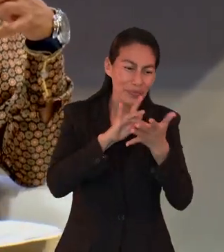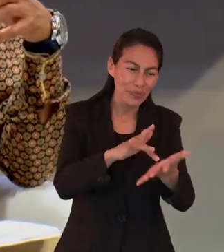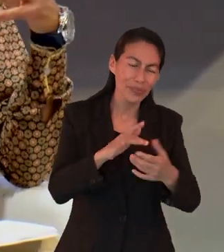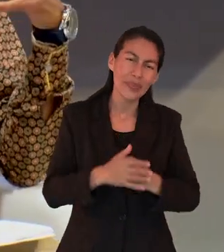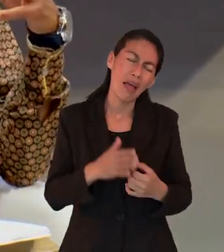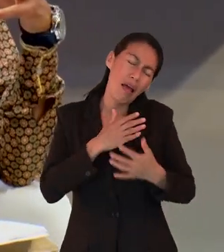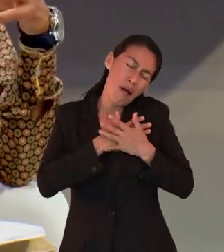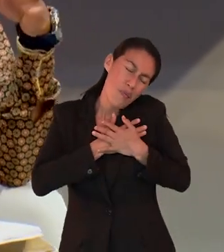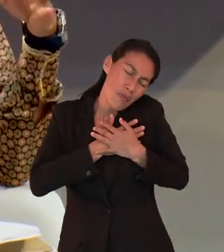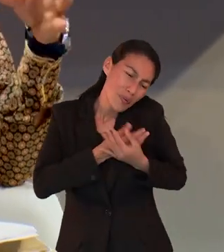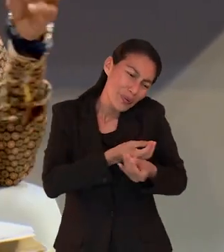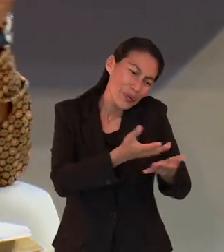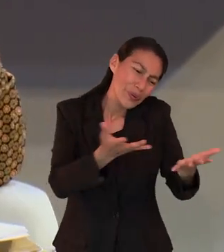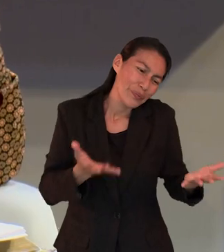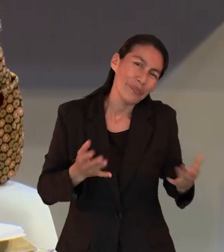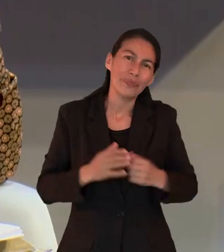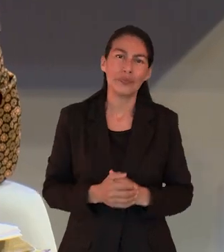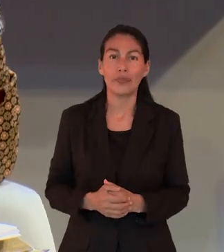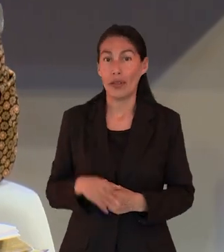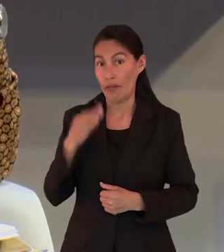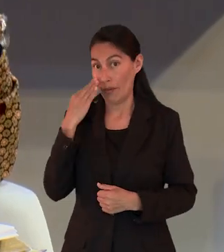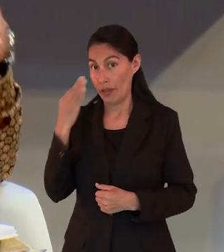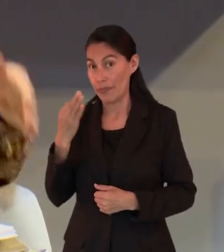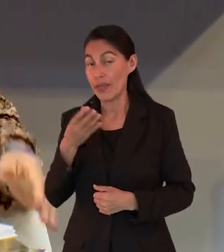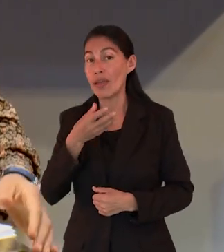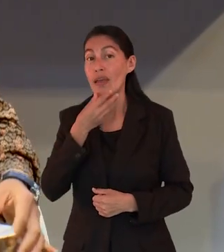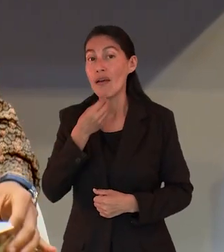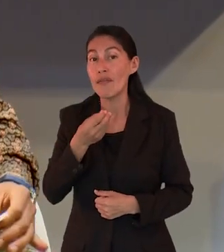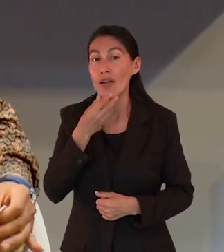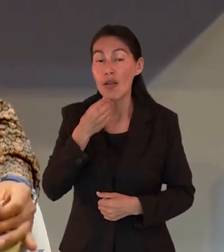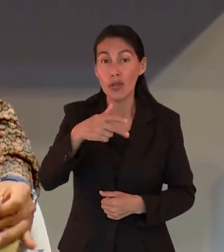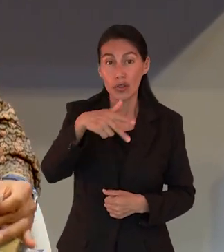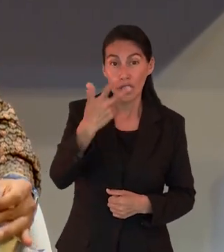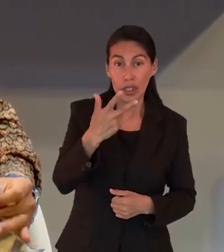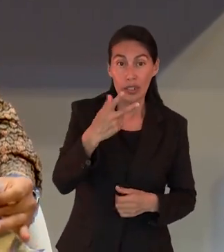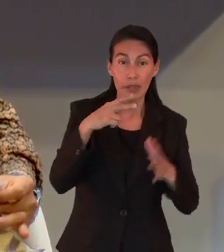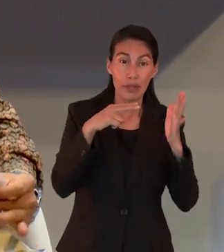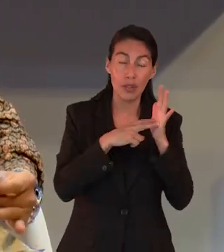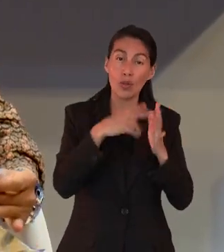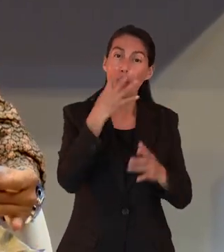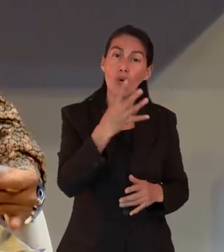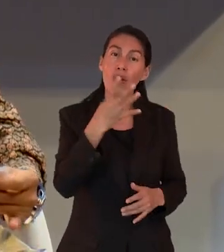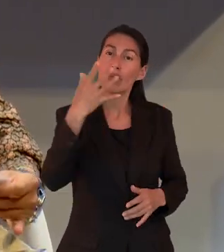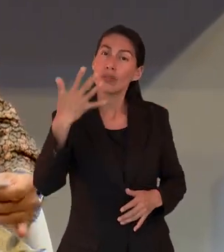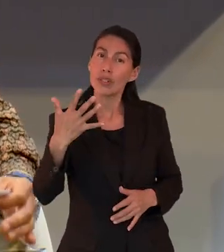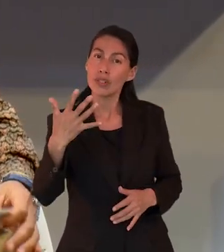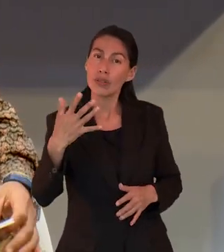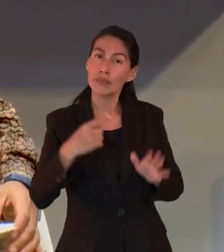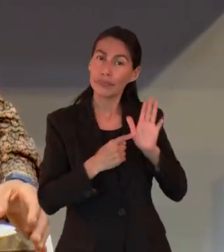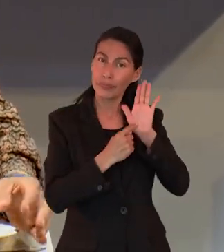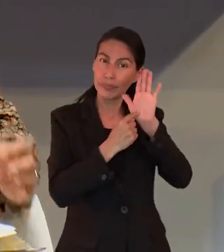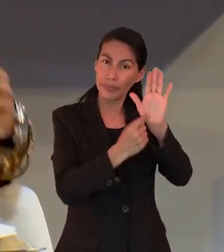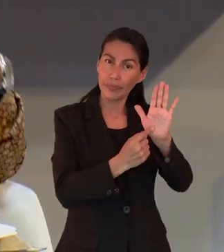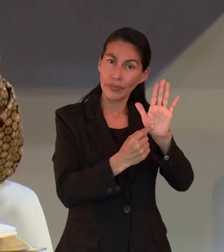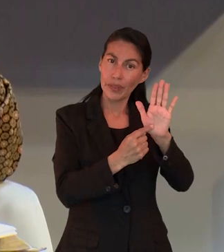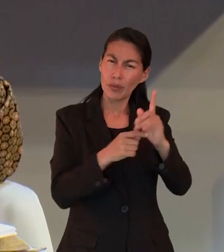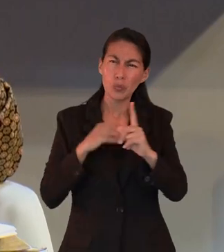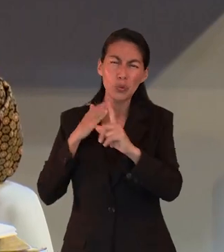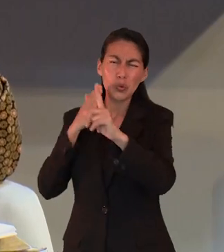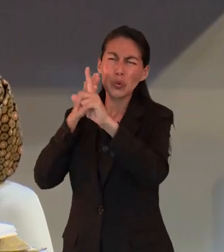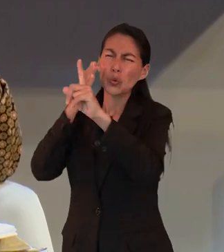ese amor siempre hay desafíos. Y en la Carta de los Hebreos, en el capítulo 13, versículos 4 y 5, nos presenta